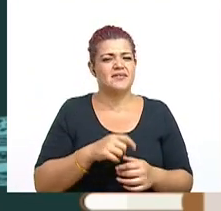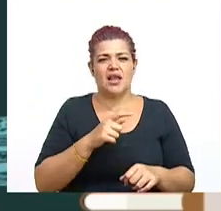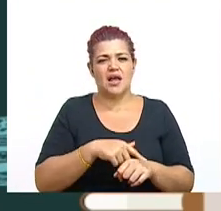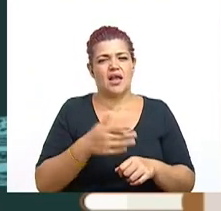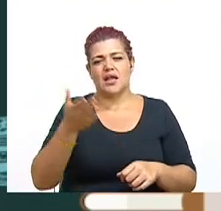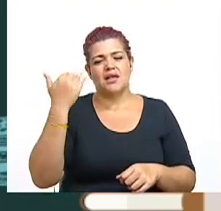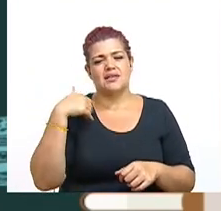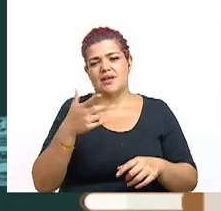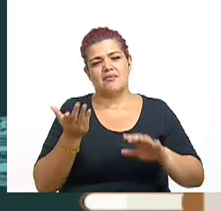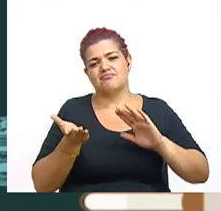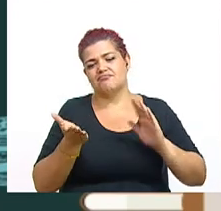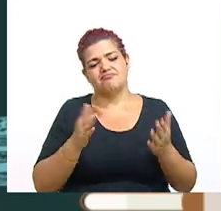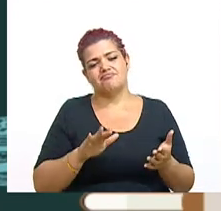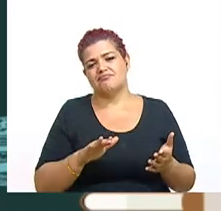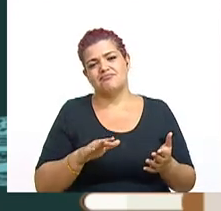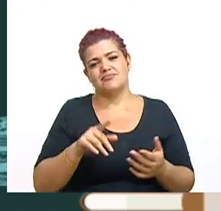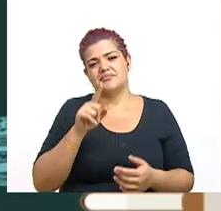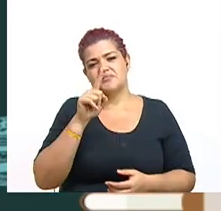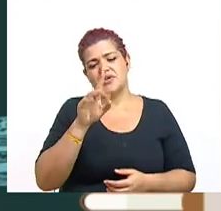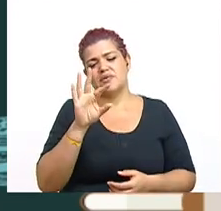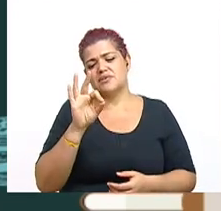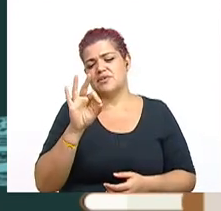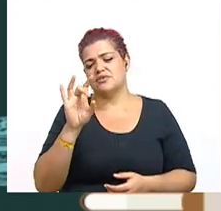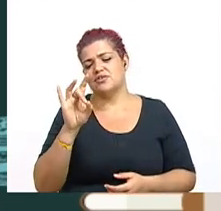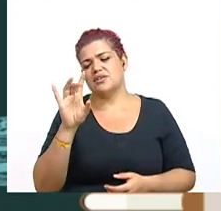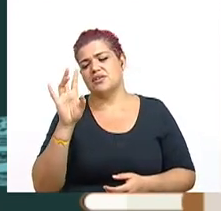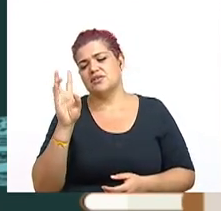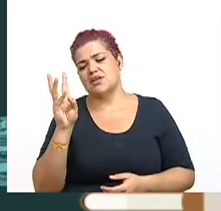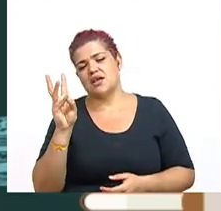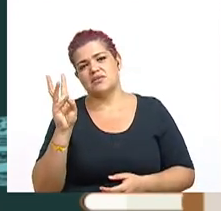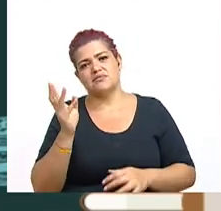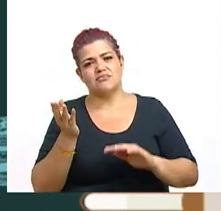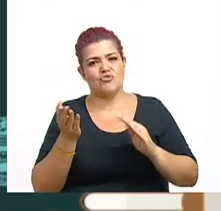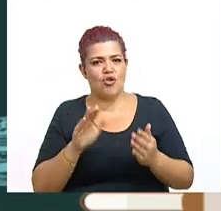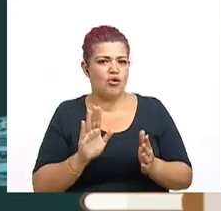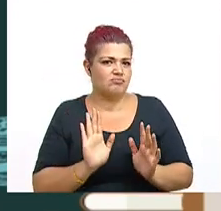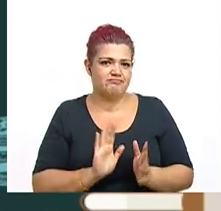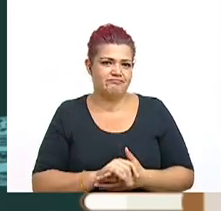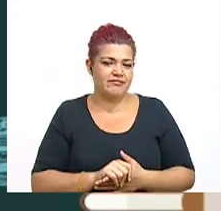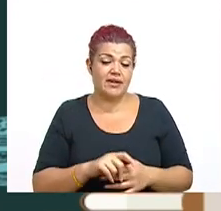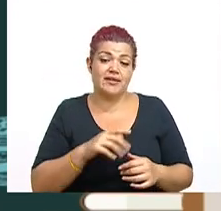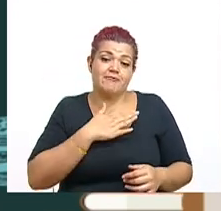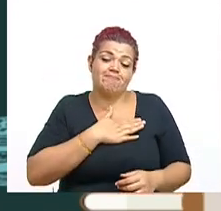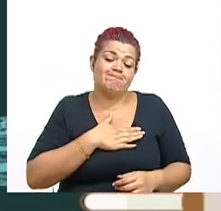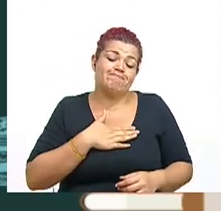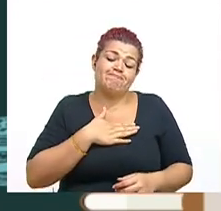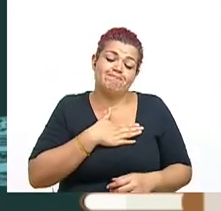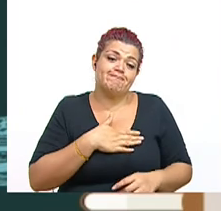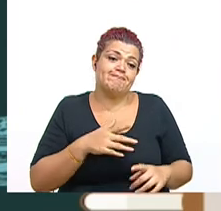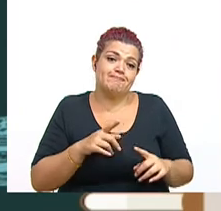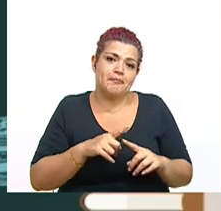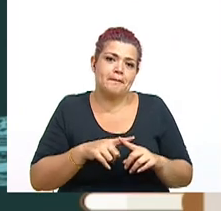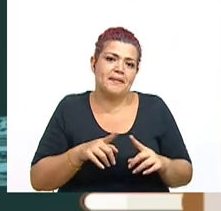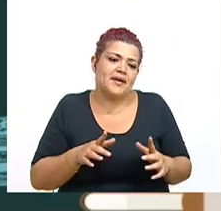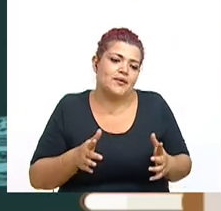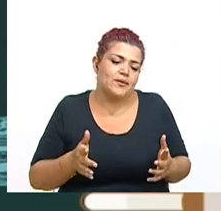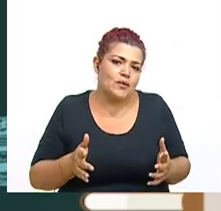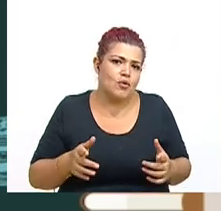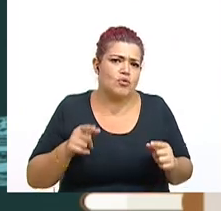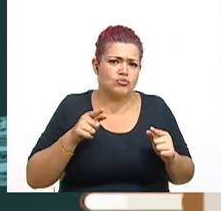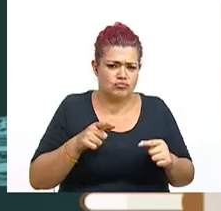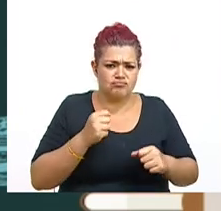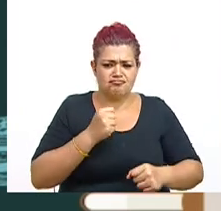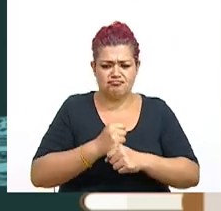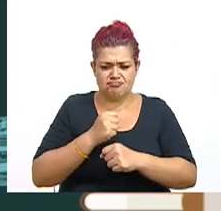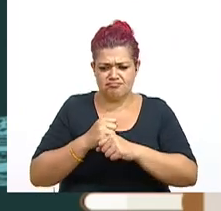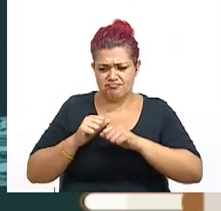don Luis Demetrio Tinoco falleció en el año 1986. Por supuesto que es muy lamentable que no esté con nosotros. Sin embargo, su obra